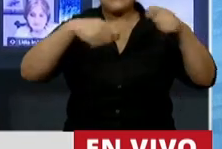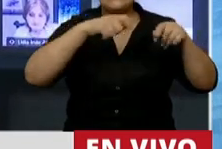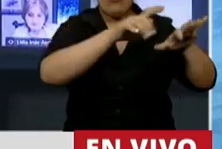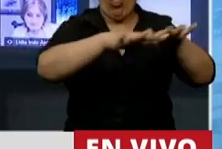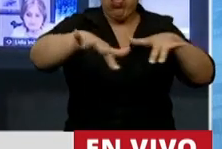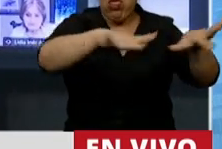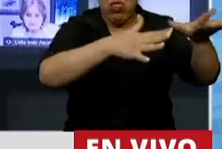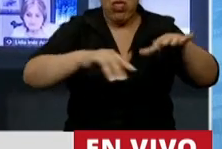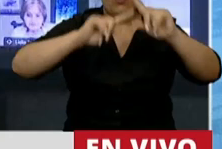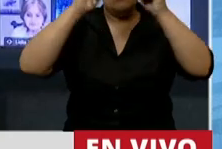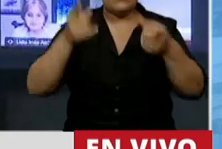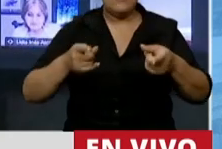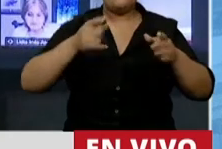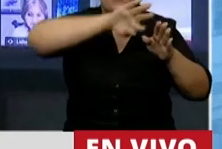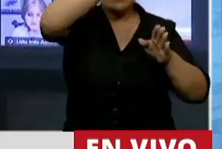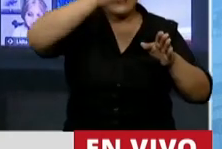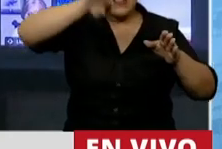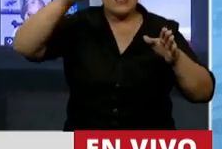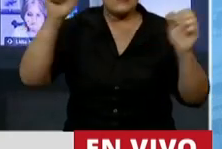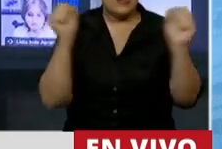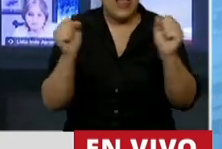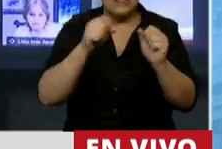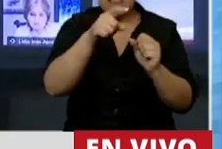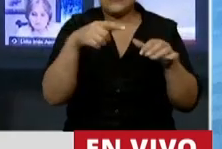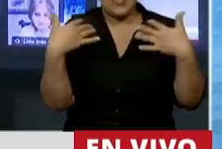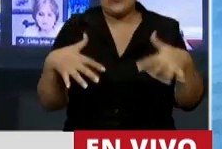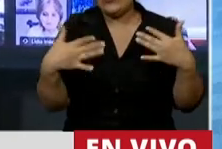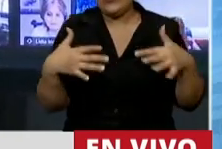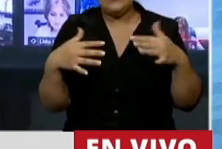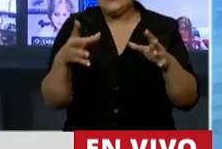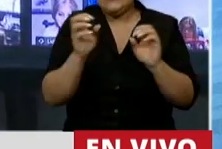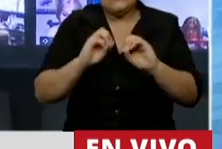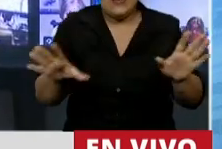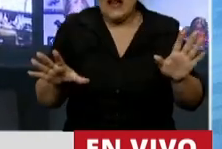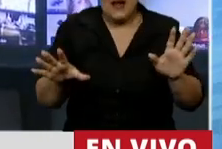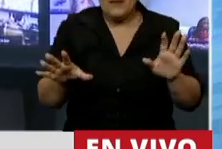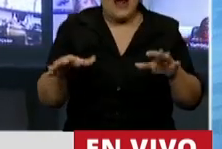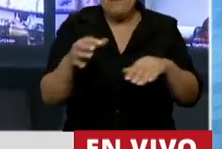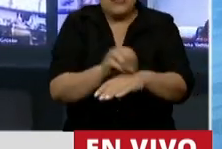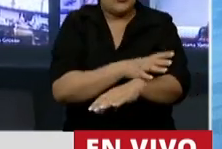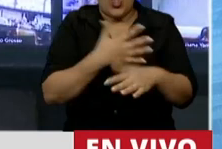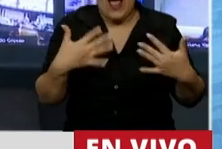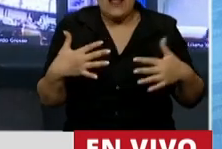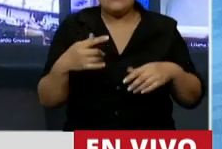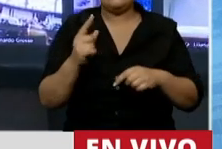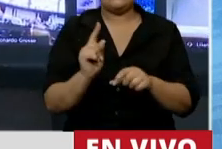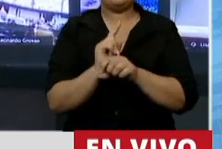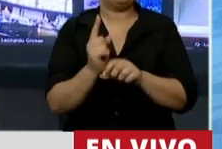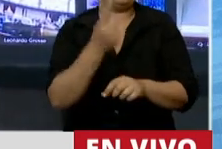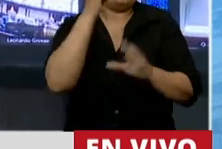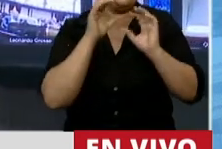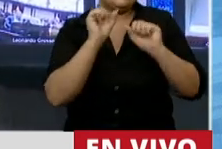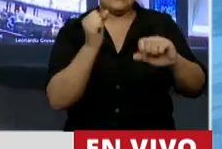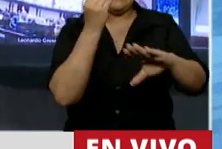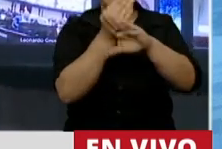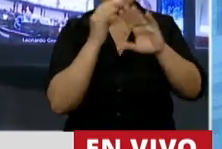el retroceso de los glaciares, que es sistemático, es impresionante. Miren, están hablando de la primera secretaria mujer